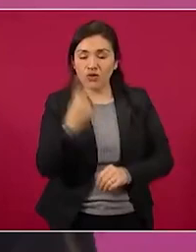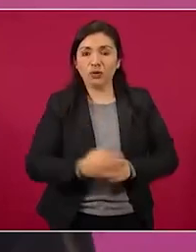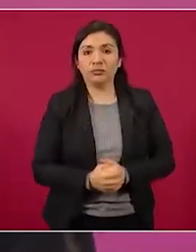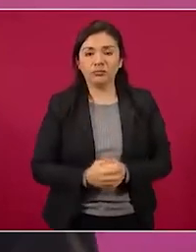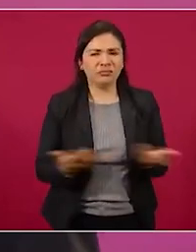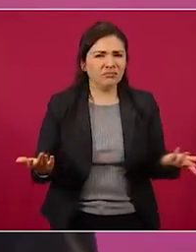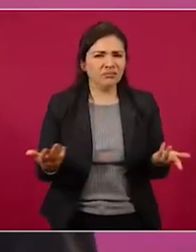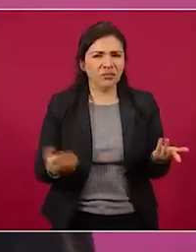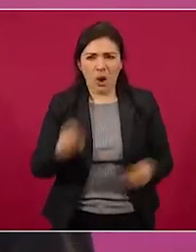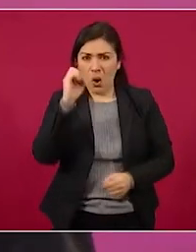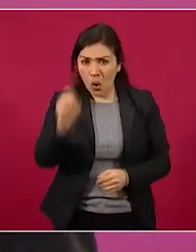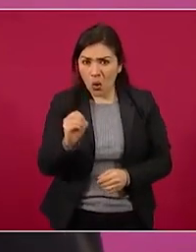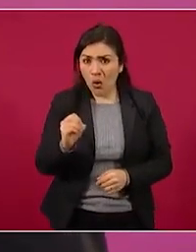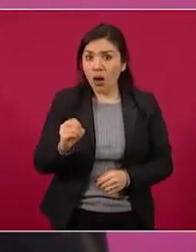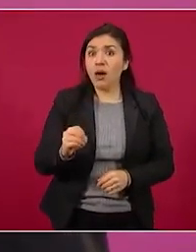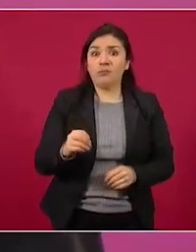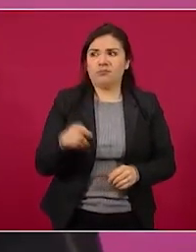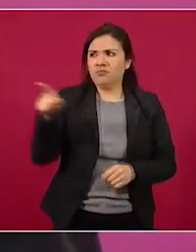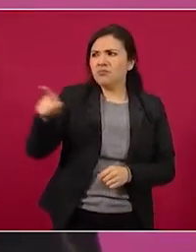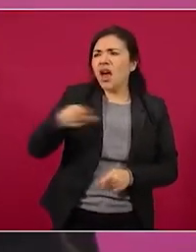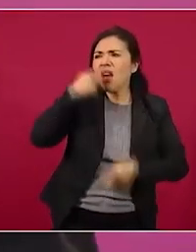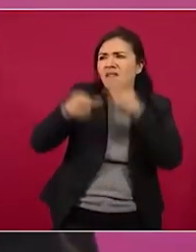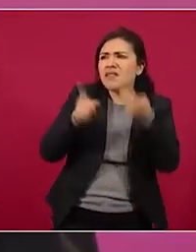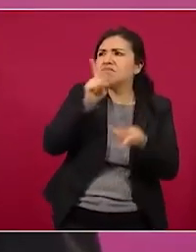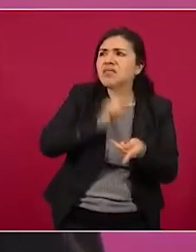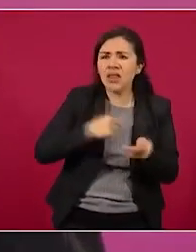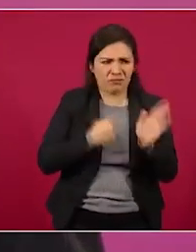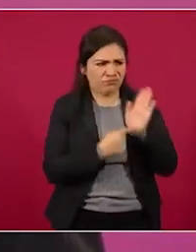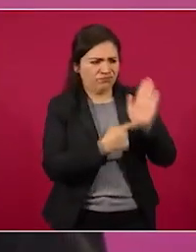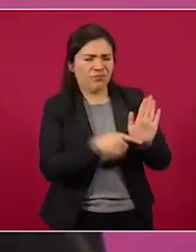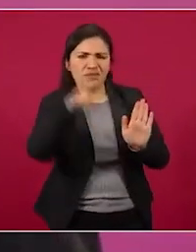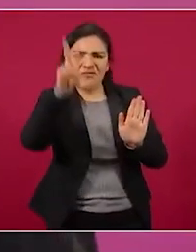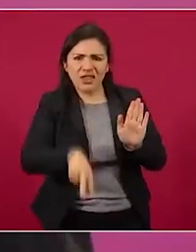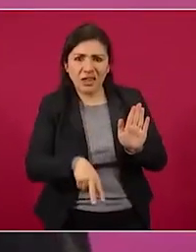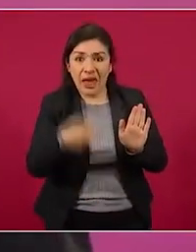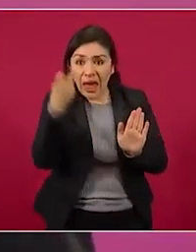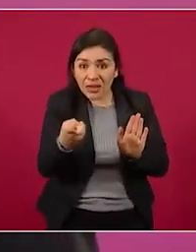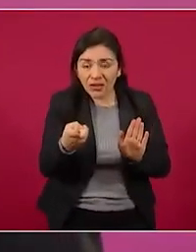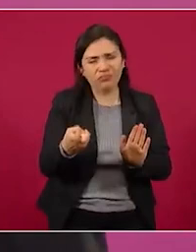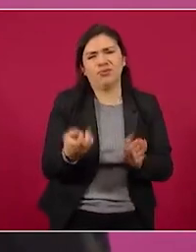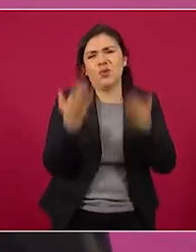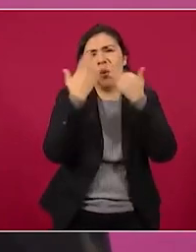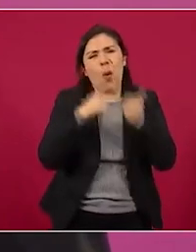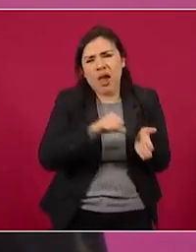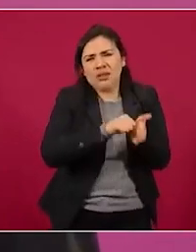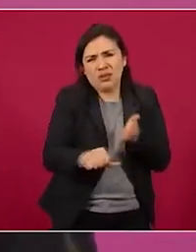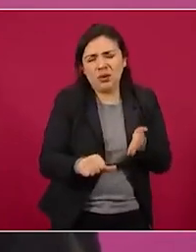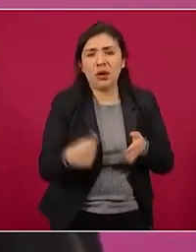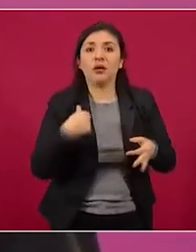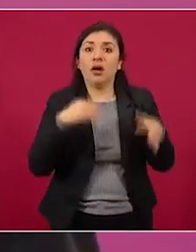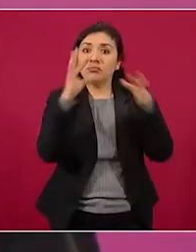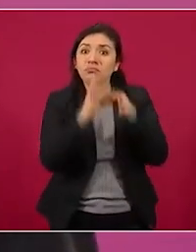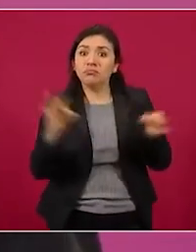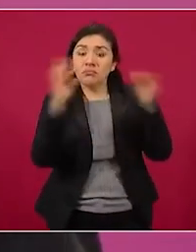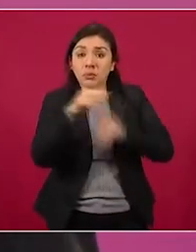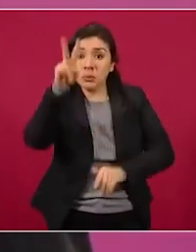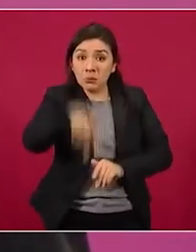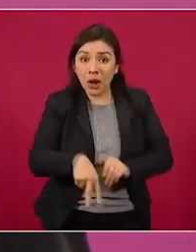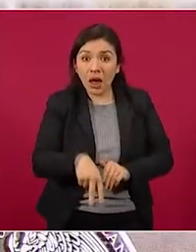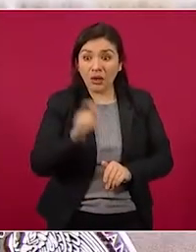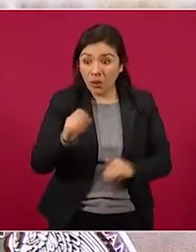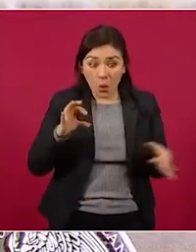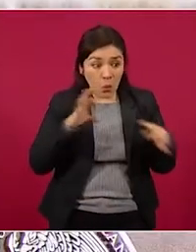No que se desmienta a Loret y a López Dóriga. En la réplica y el desmentido no hay